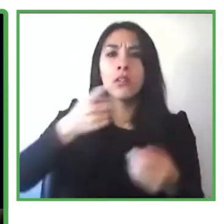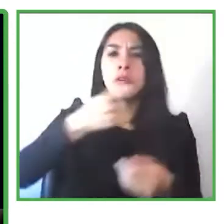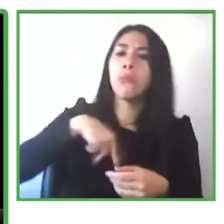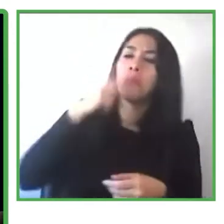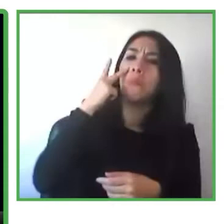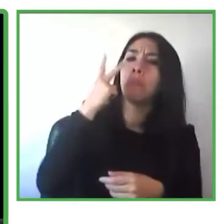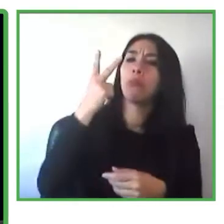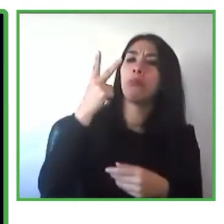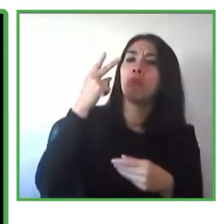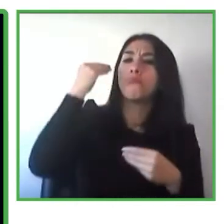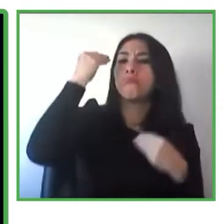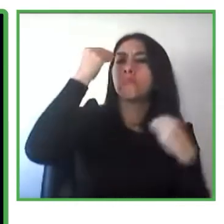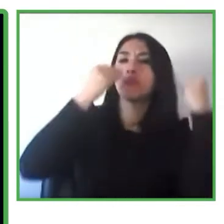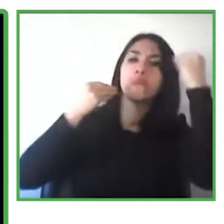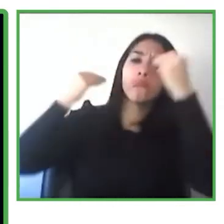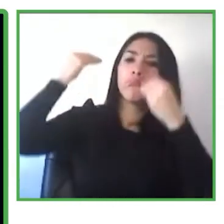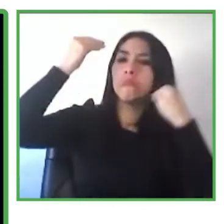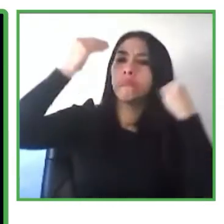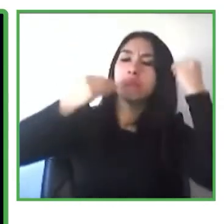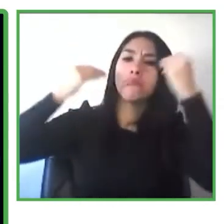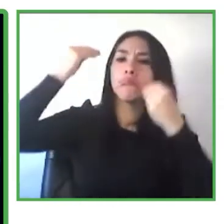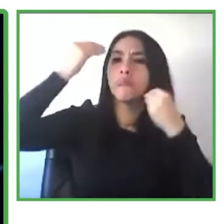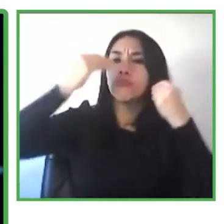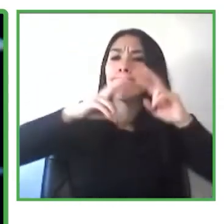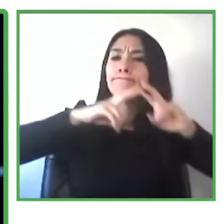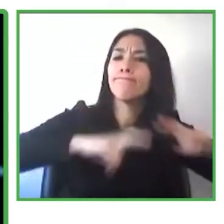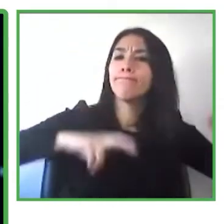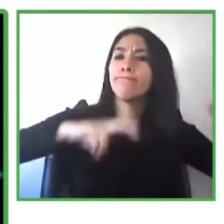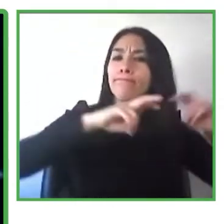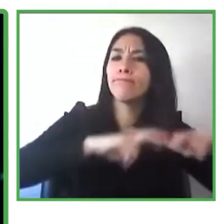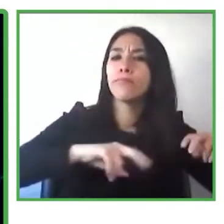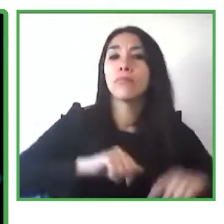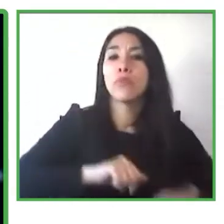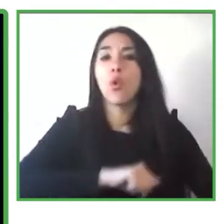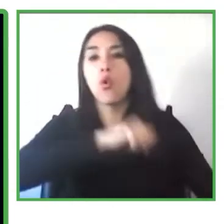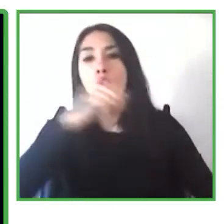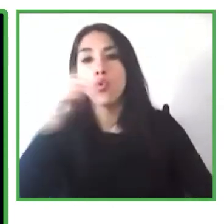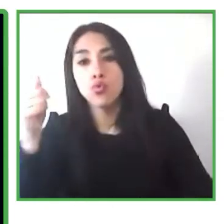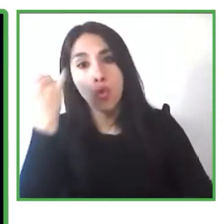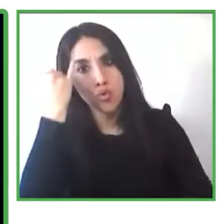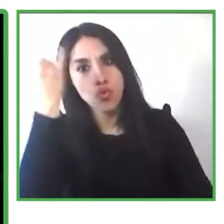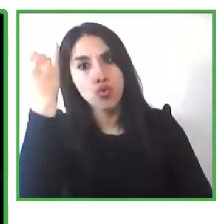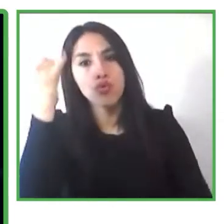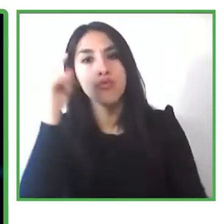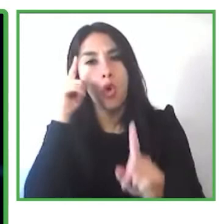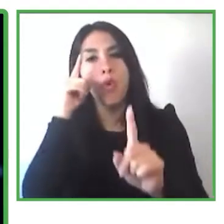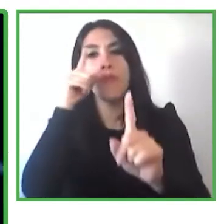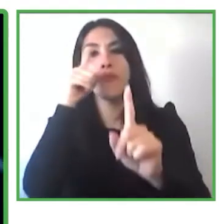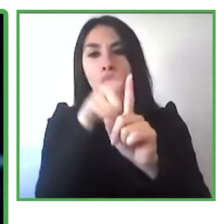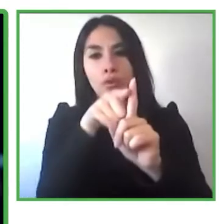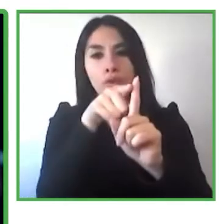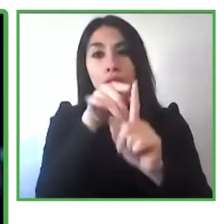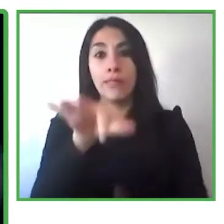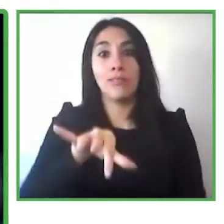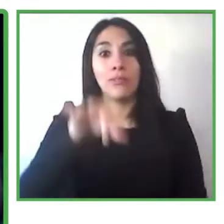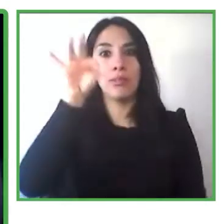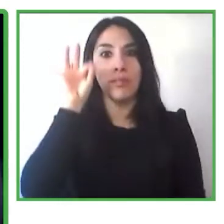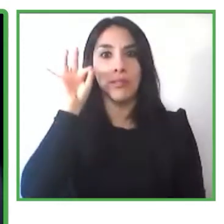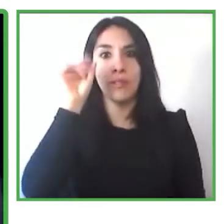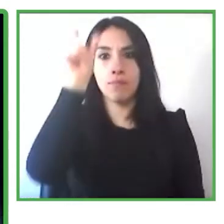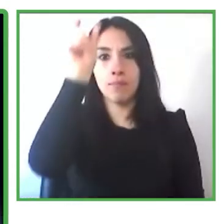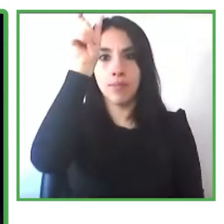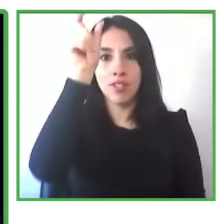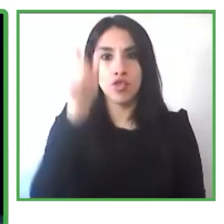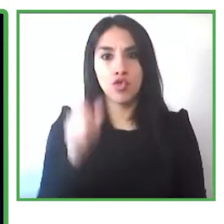otra perspectiva en la que entró a jugar un actor clave que antes no lo teníamos en cuenta el entorno y así vimos a la